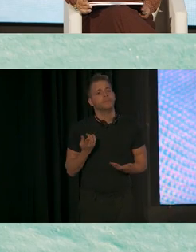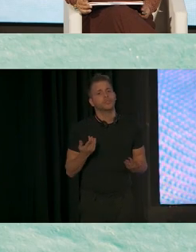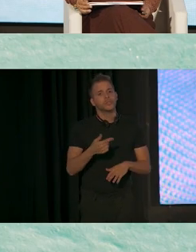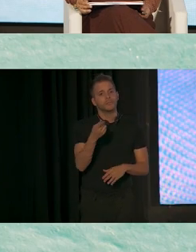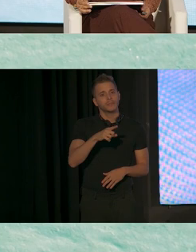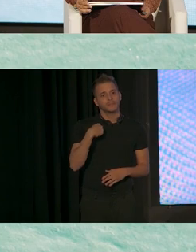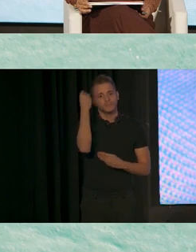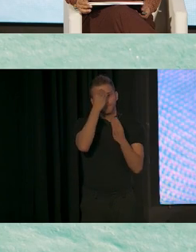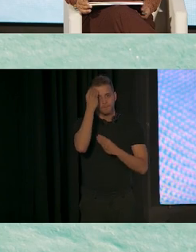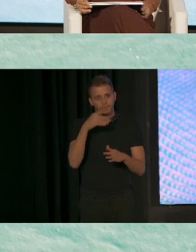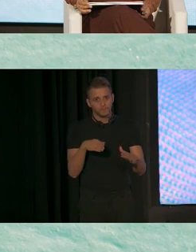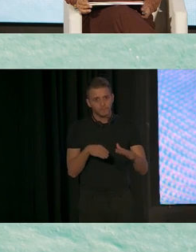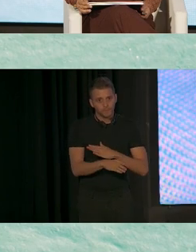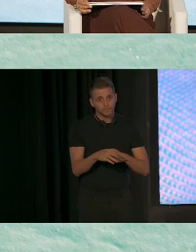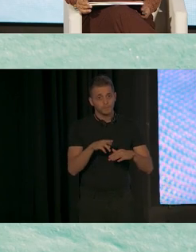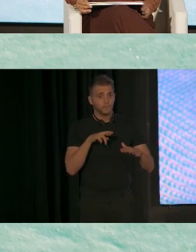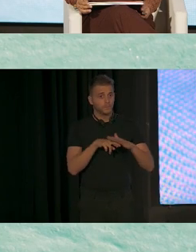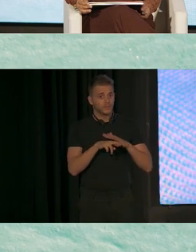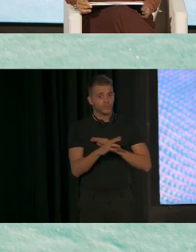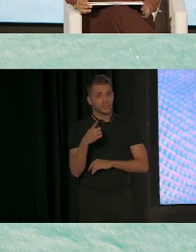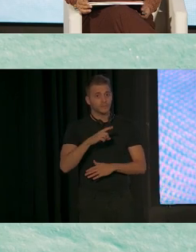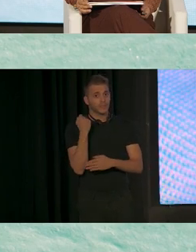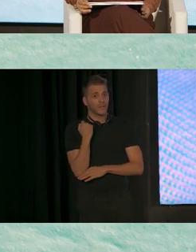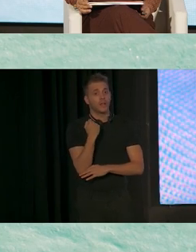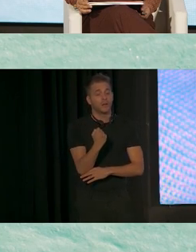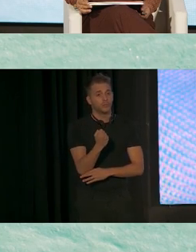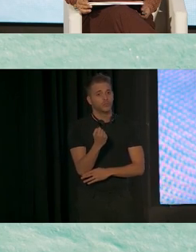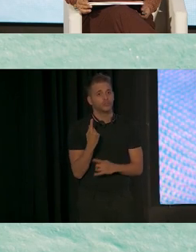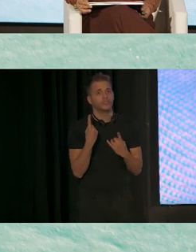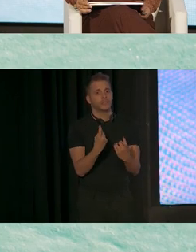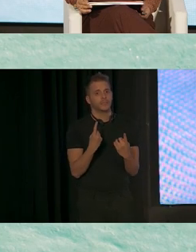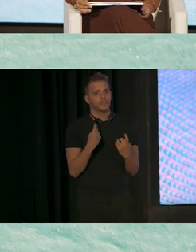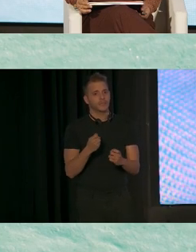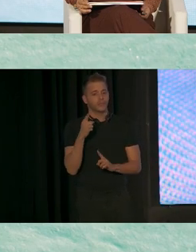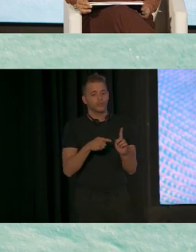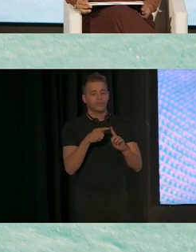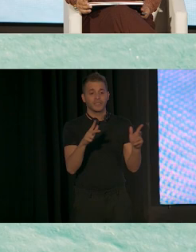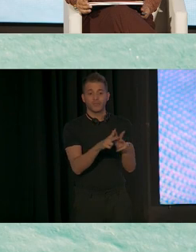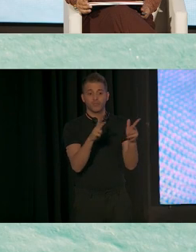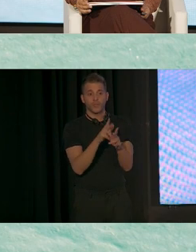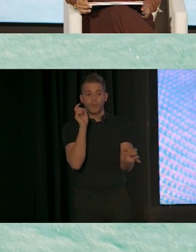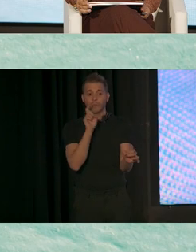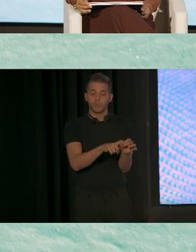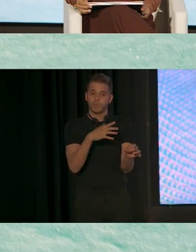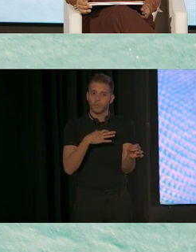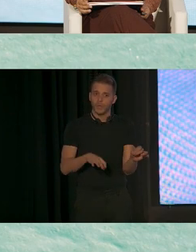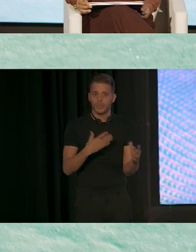tener acceso a los recursos y apoyo que necesitan para ser parte de la sociedad y